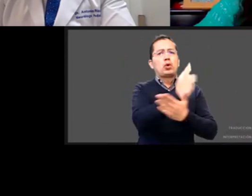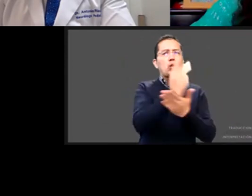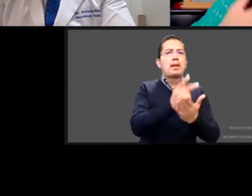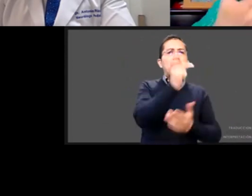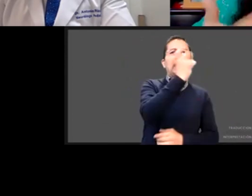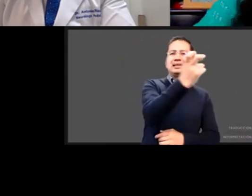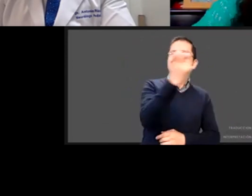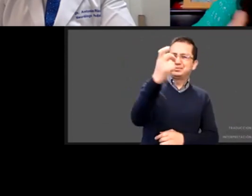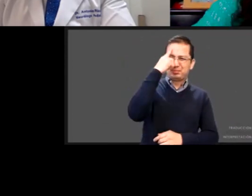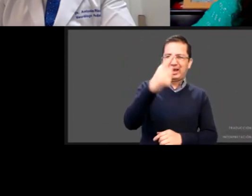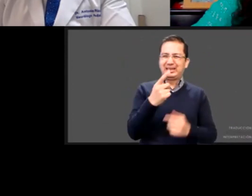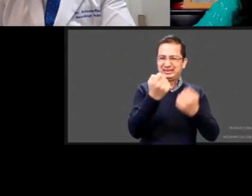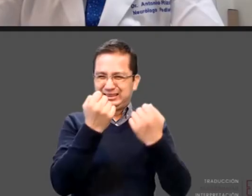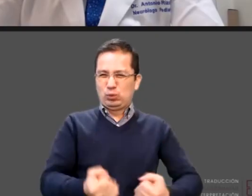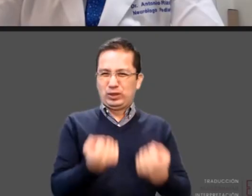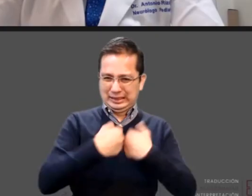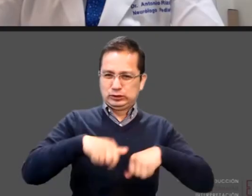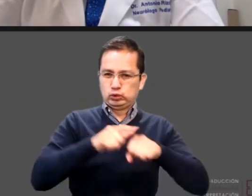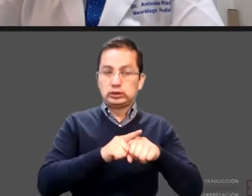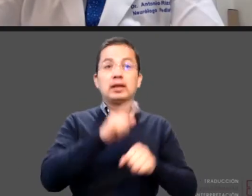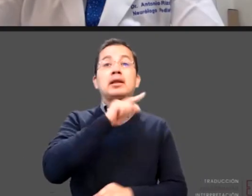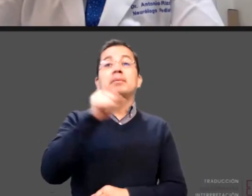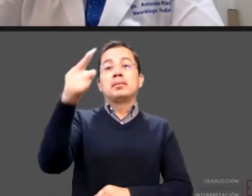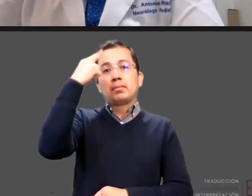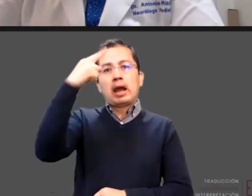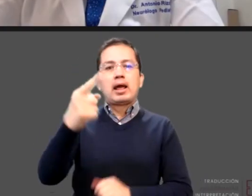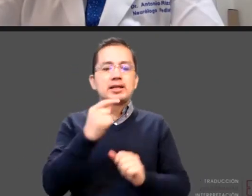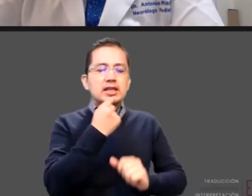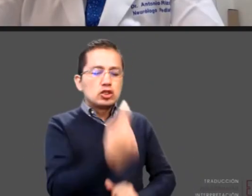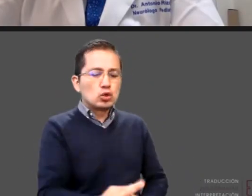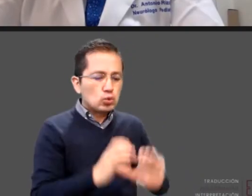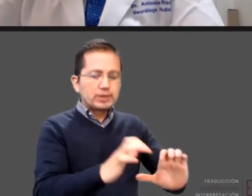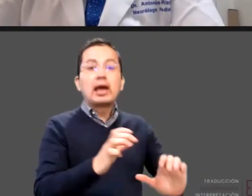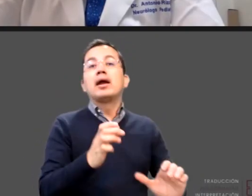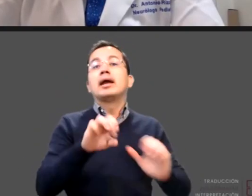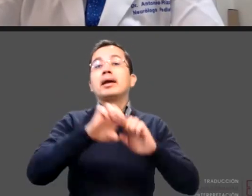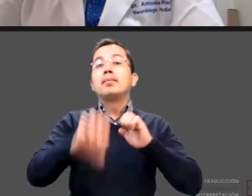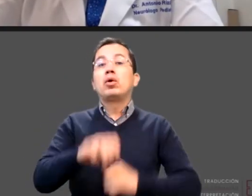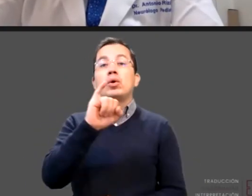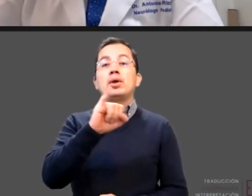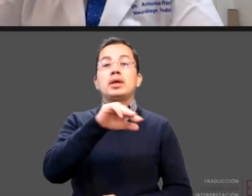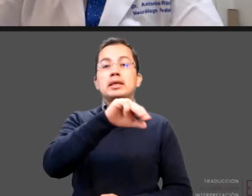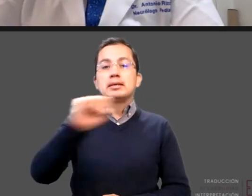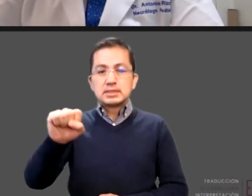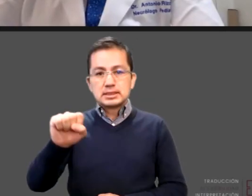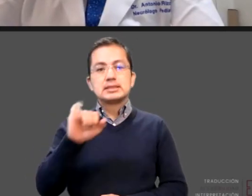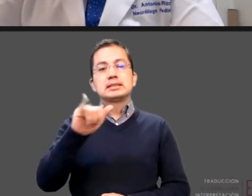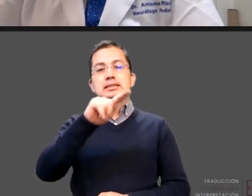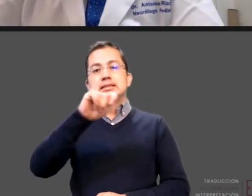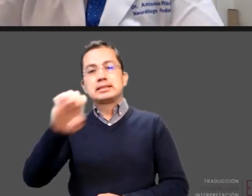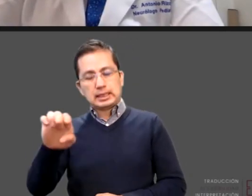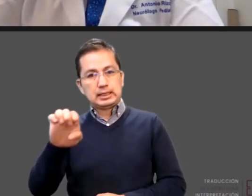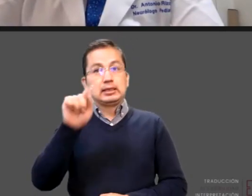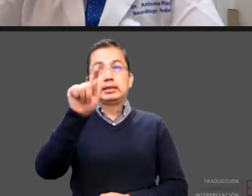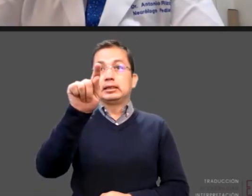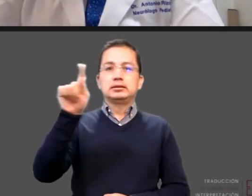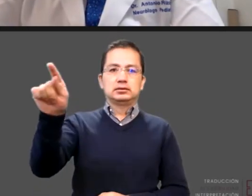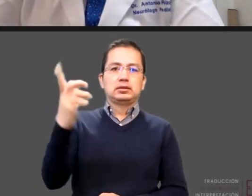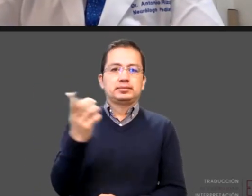y el cuidado infantil como son el IMSS y el ISTE ¿no? que justamente las partidas de